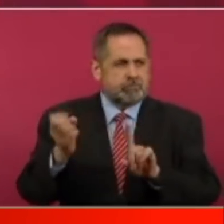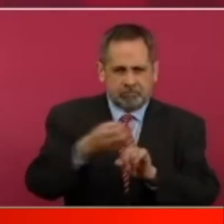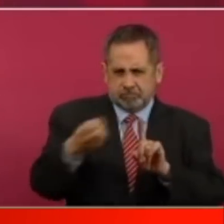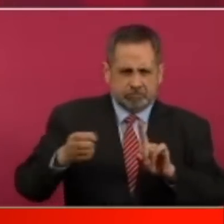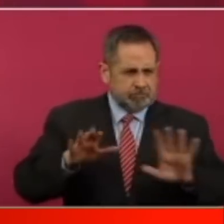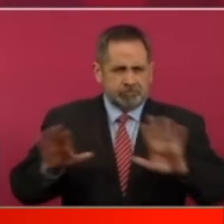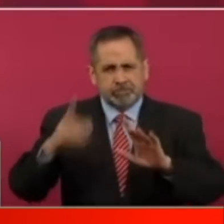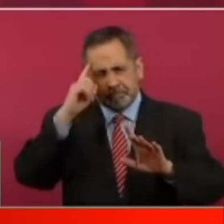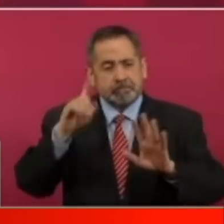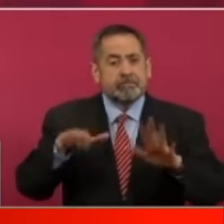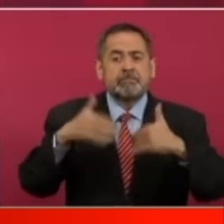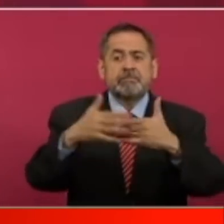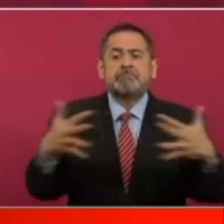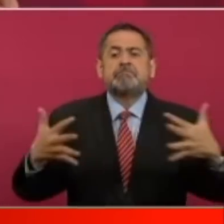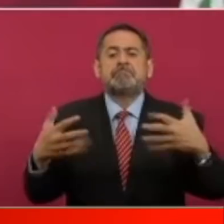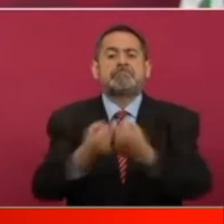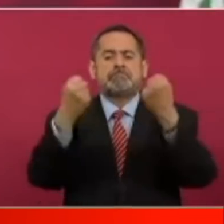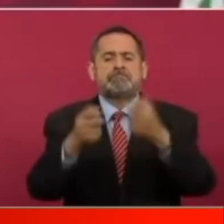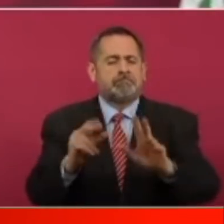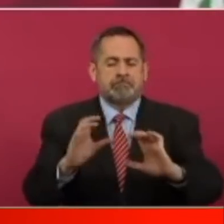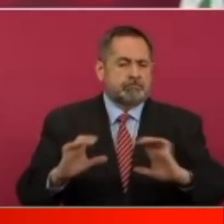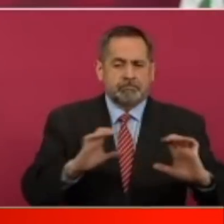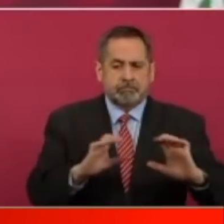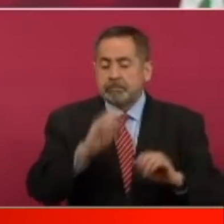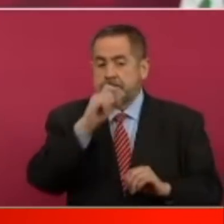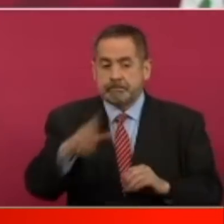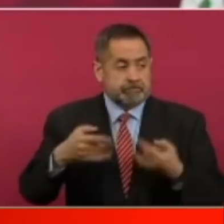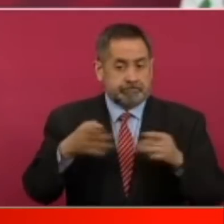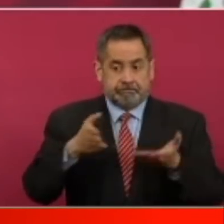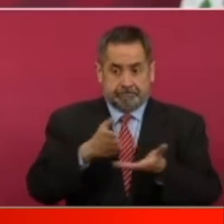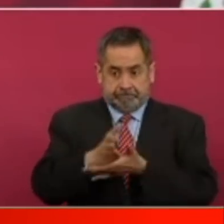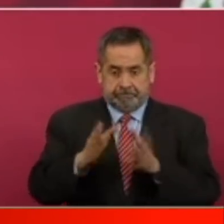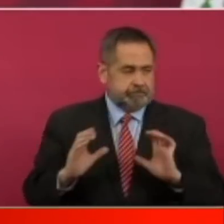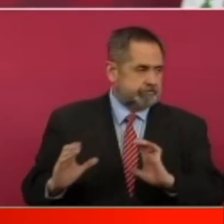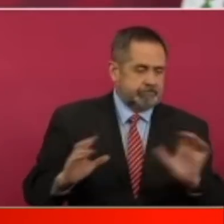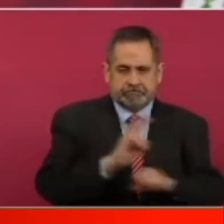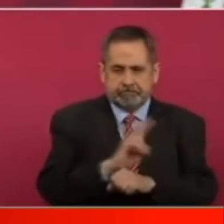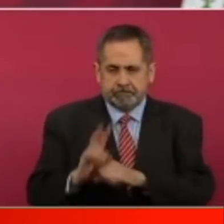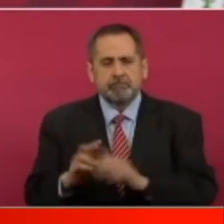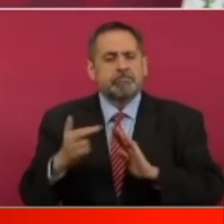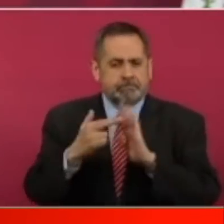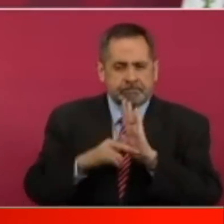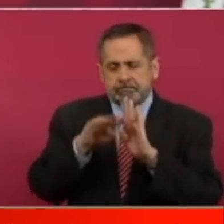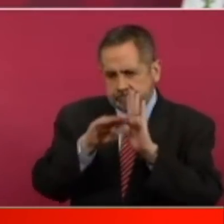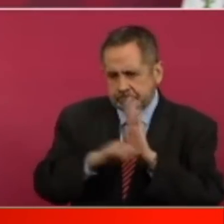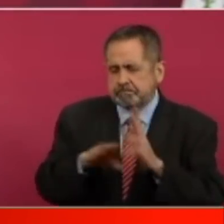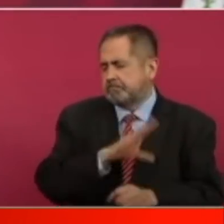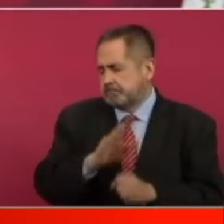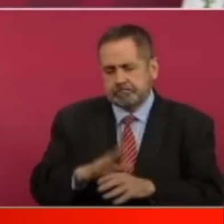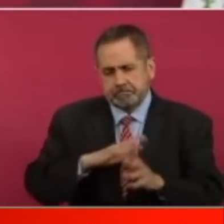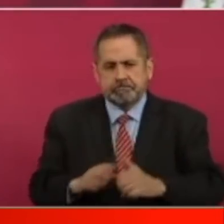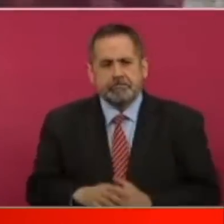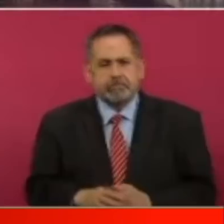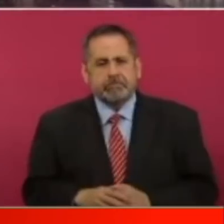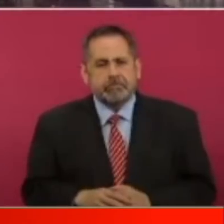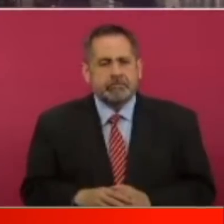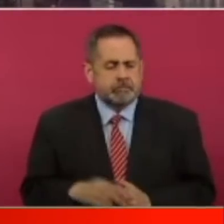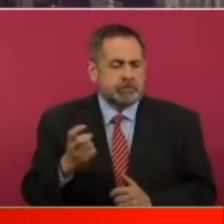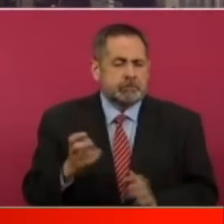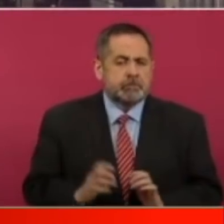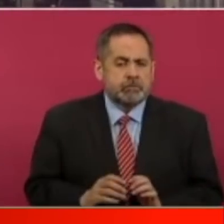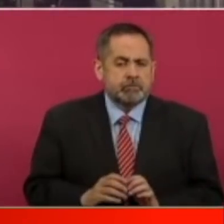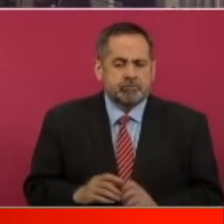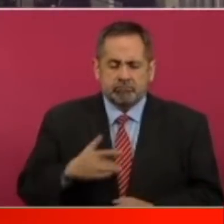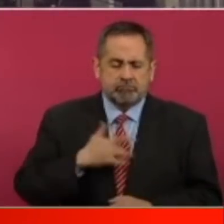al final como pudimos observar en las imágenes lamentablemente pues esta situación pudo ser más